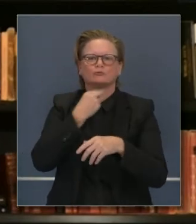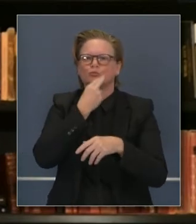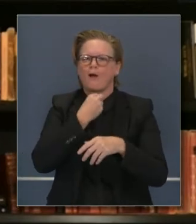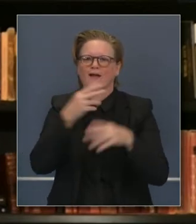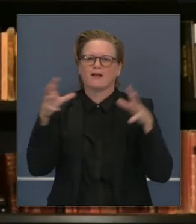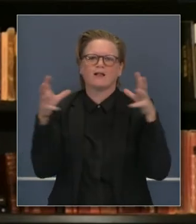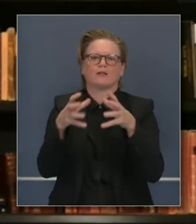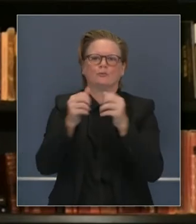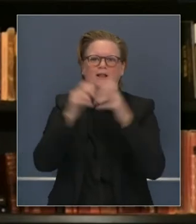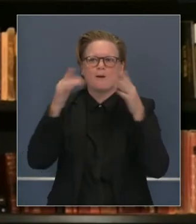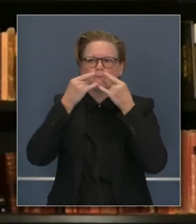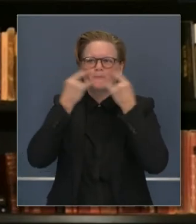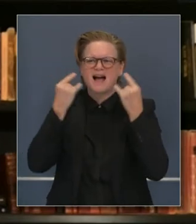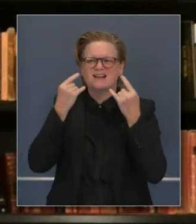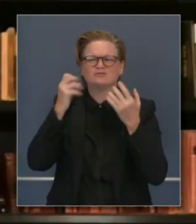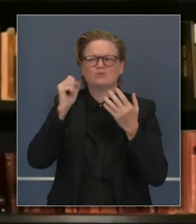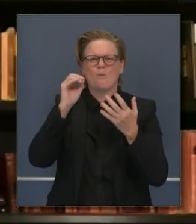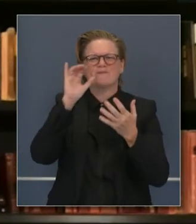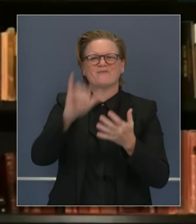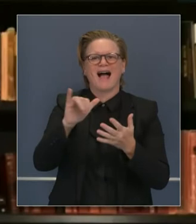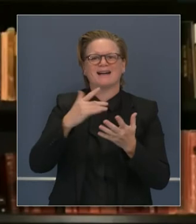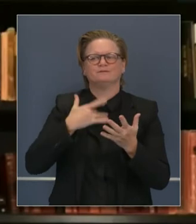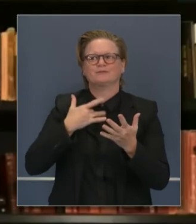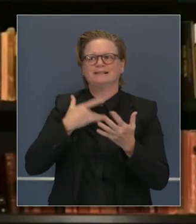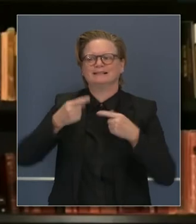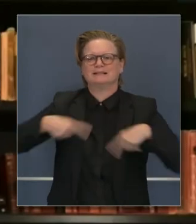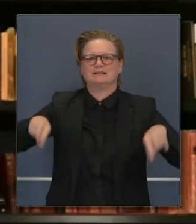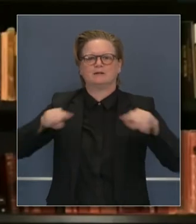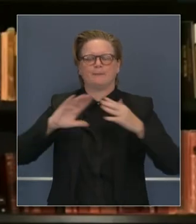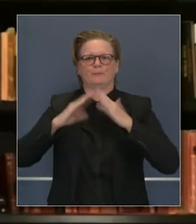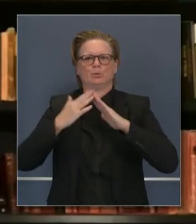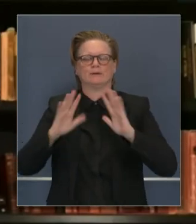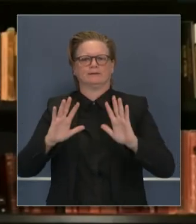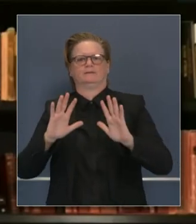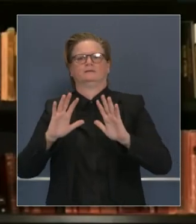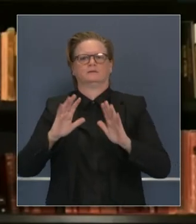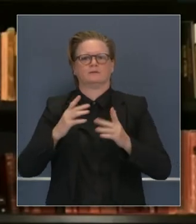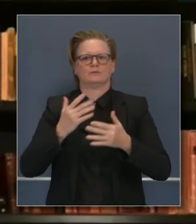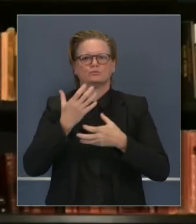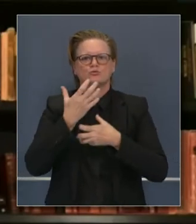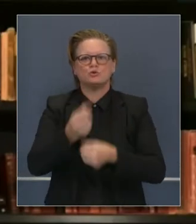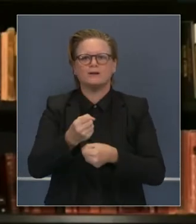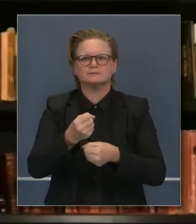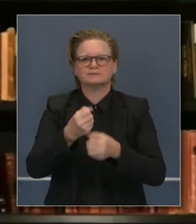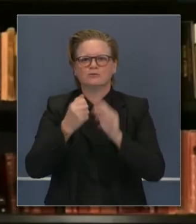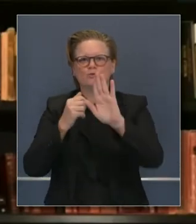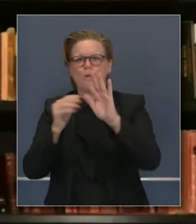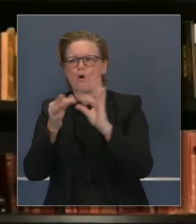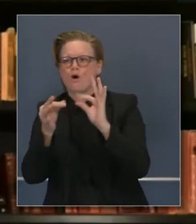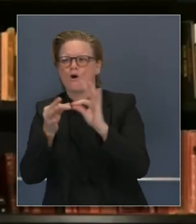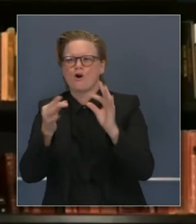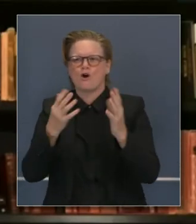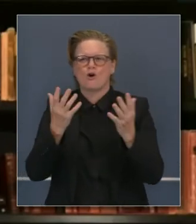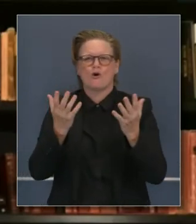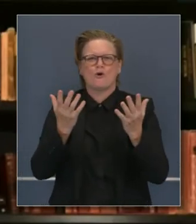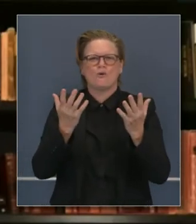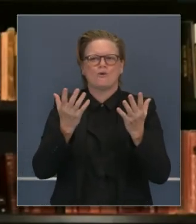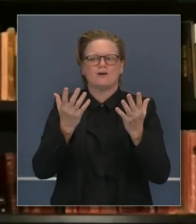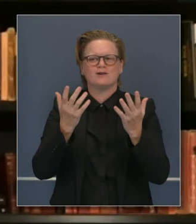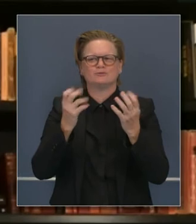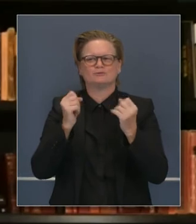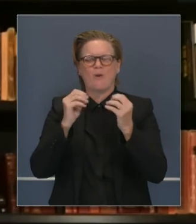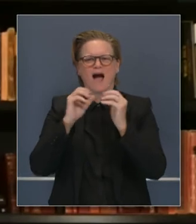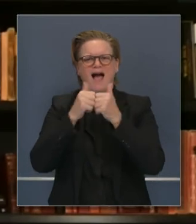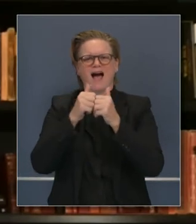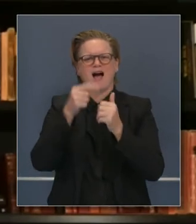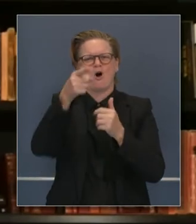figurativamente porque usted sabe que esa confianza o derrumbe de confianza puede costar vidas. ¿Qué